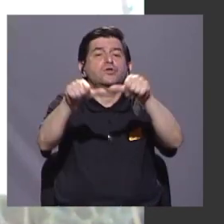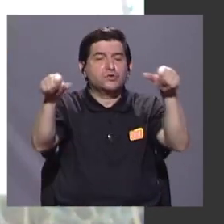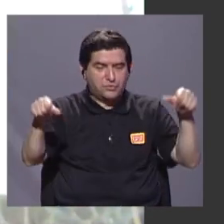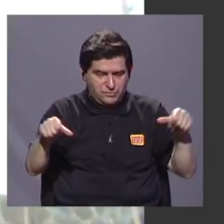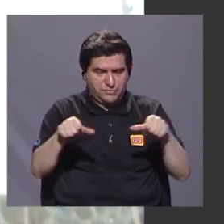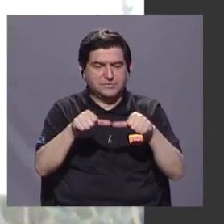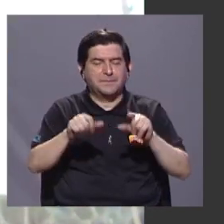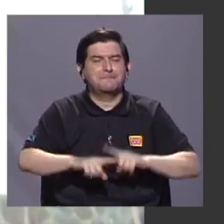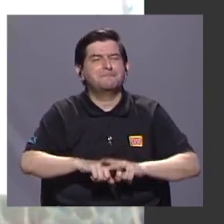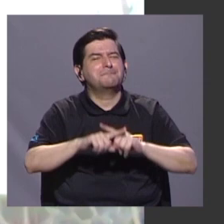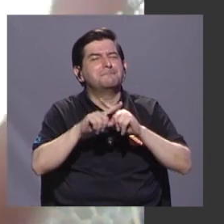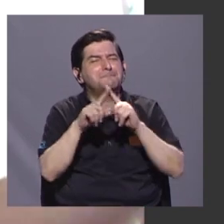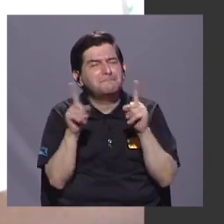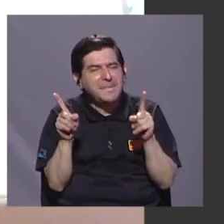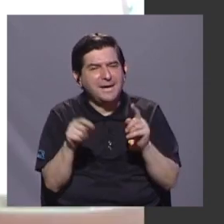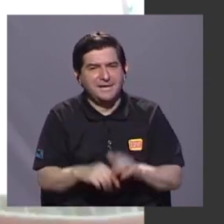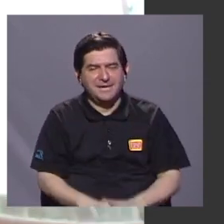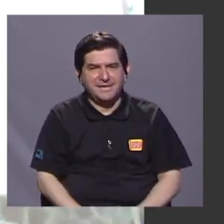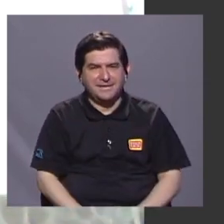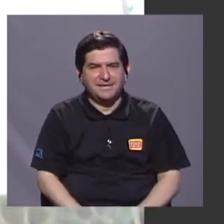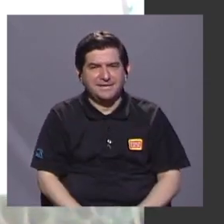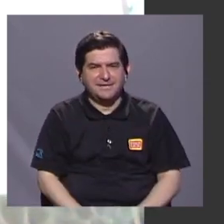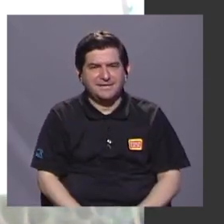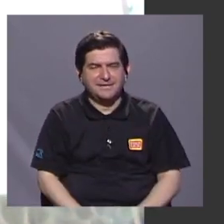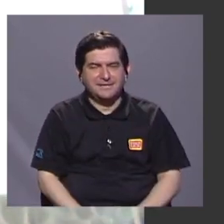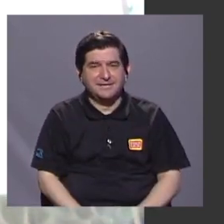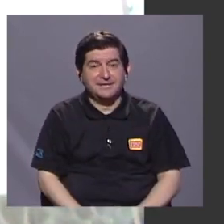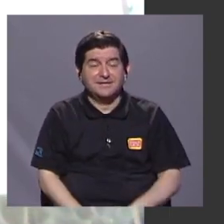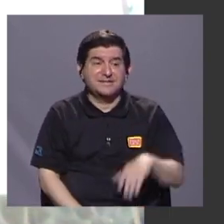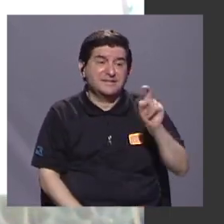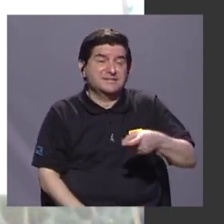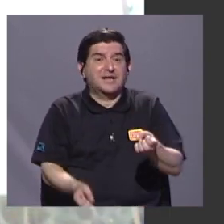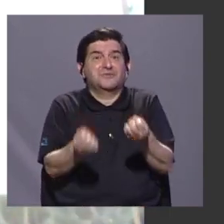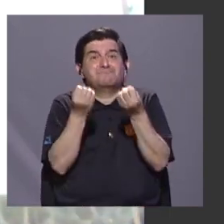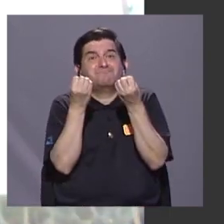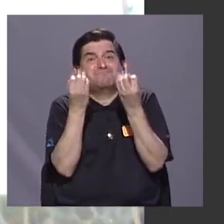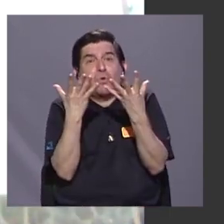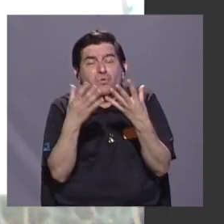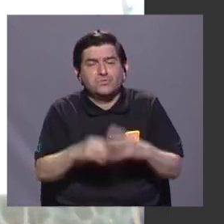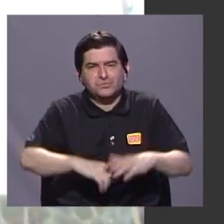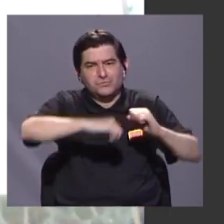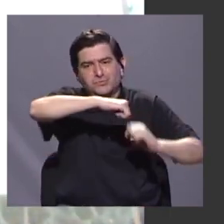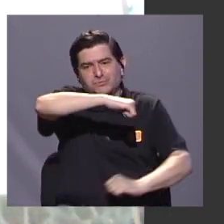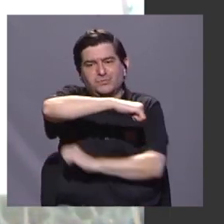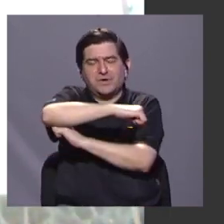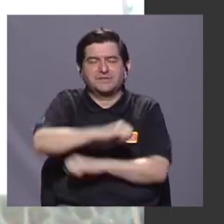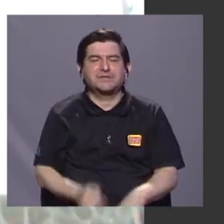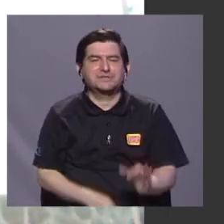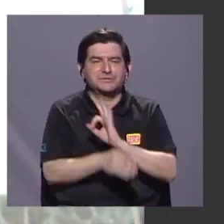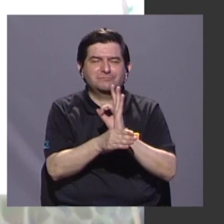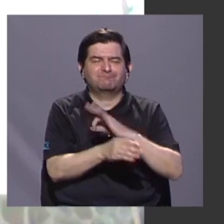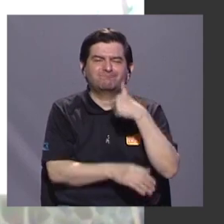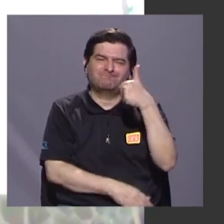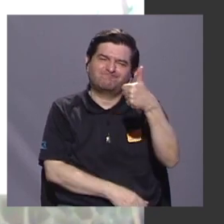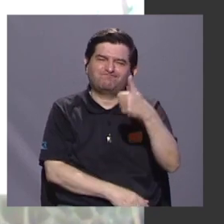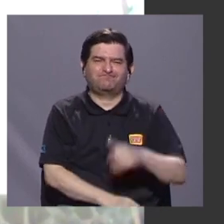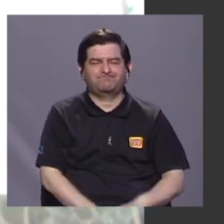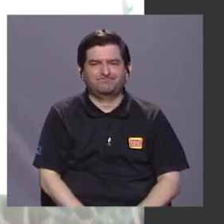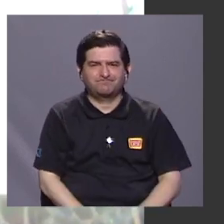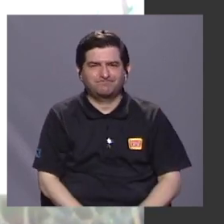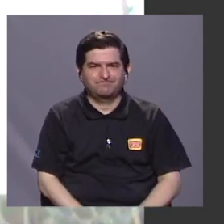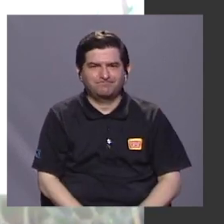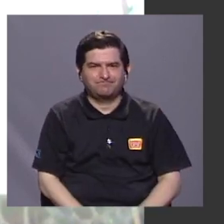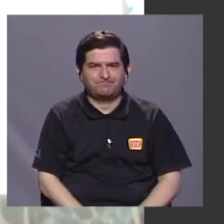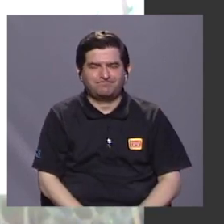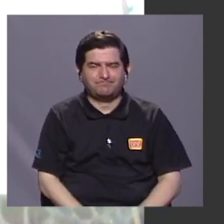Pero deberíamos llenar el mundo de puentes para que sean realmente efectivos. Por lo que